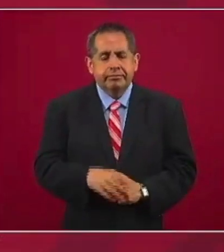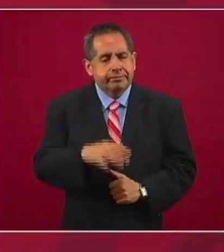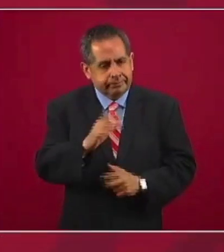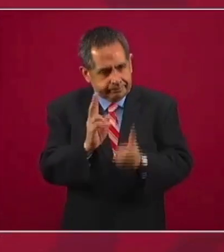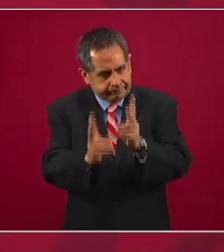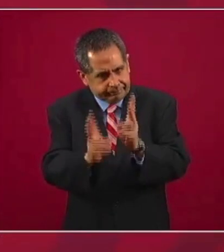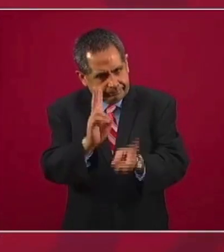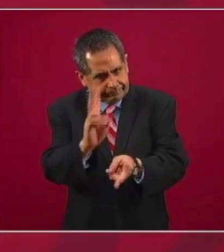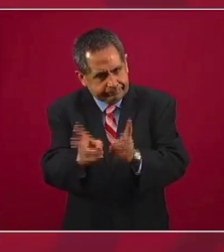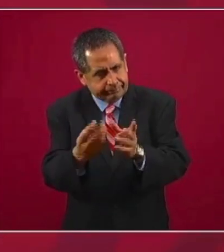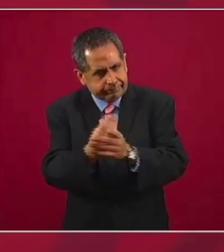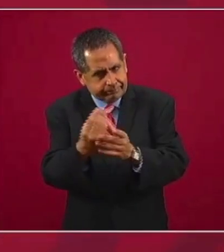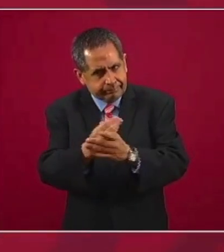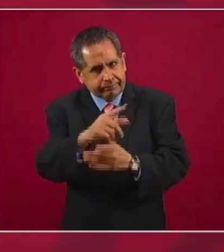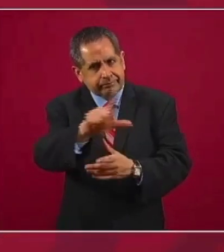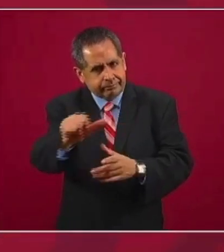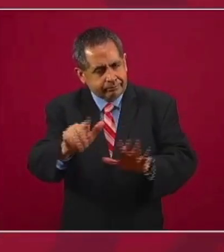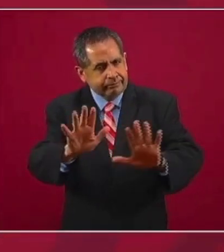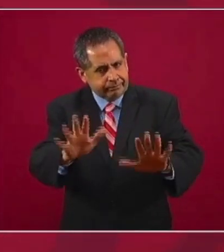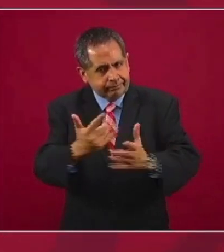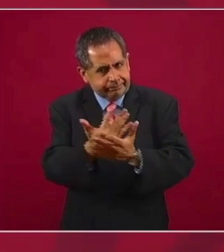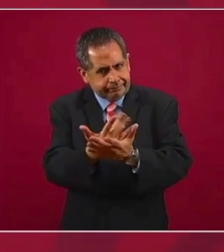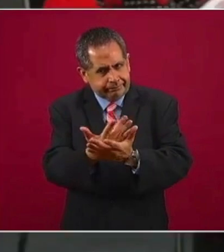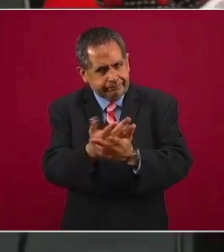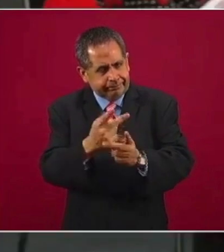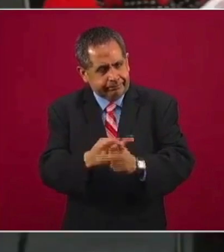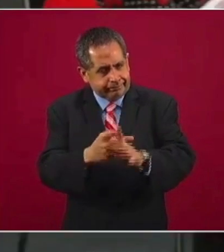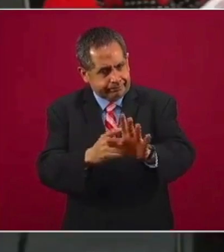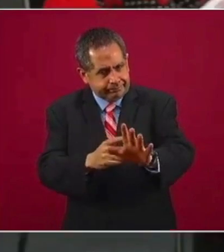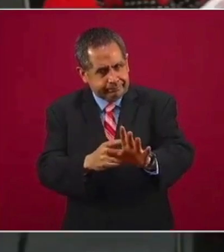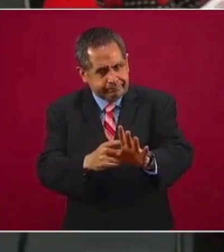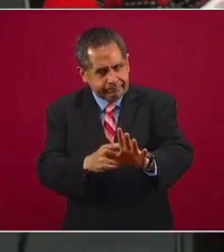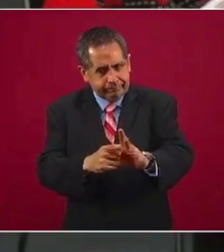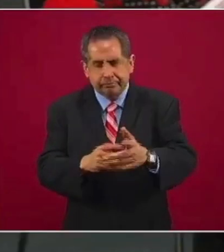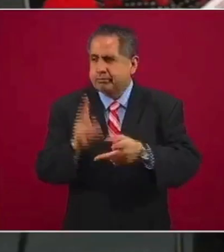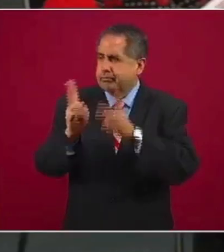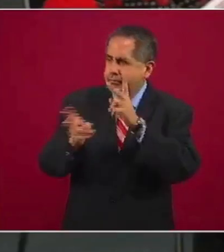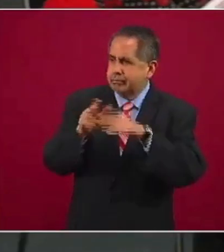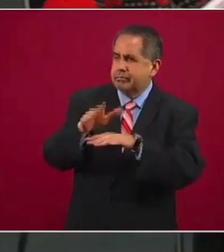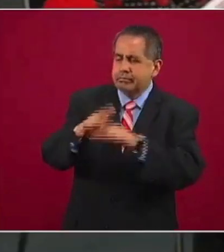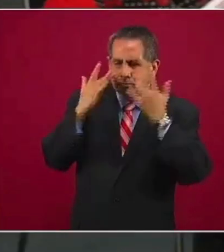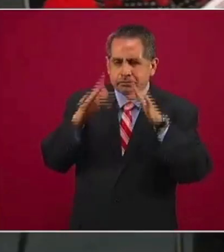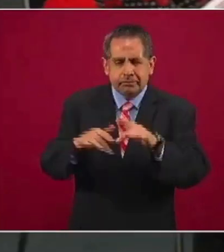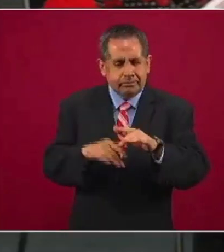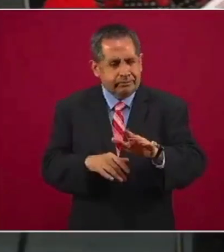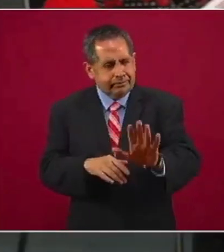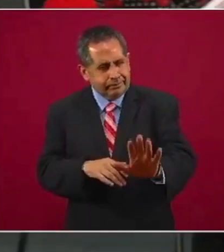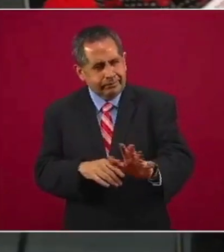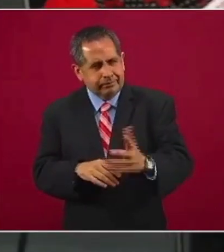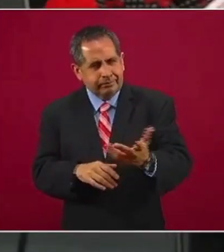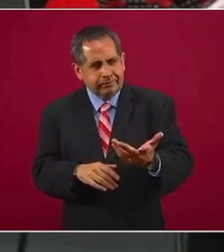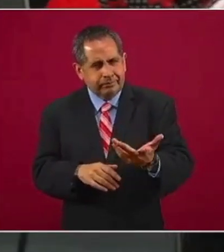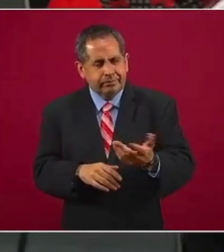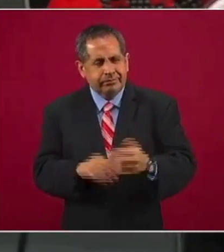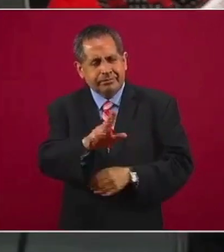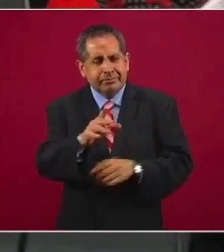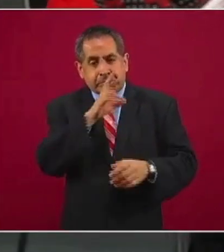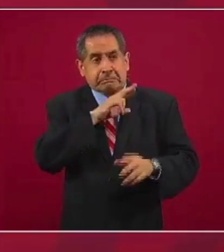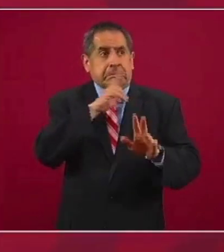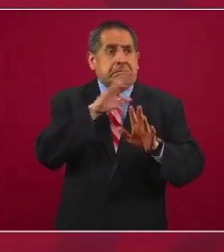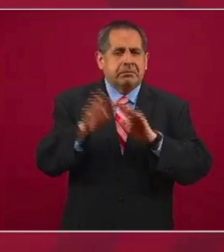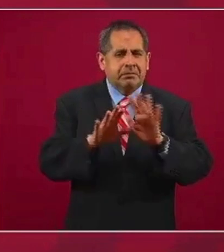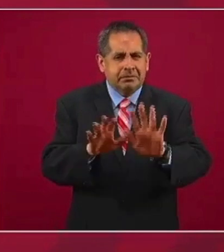Estamos platicando, vamos a esperarnos. ¿Van a platicar sobre la renuncia o sobre qué van a Desesperemos.